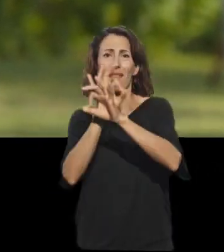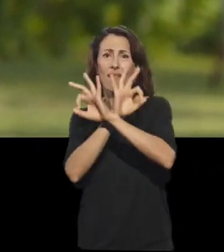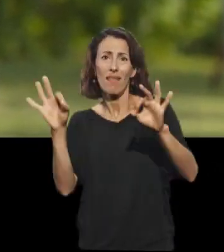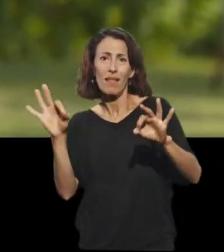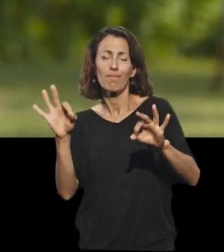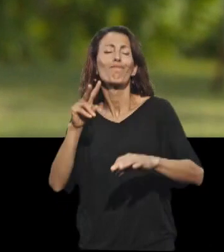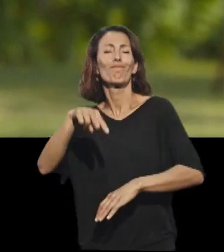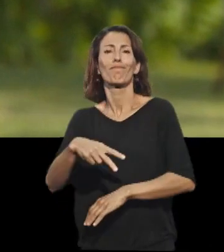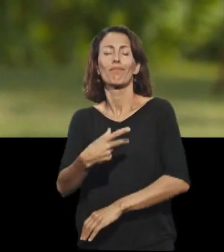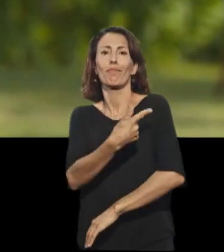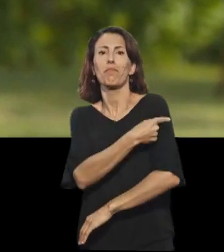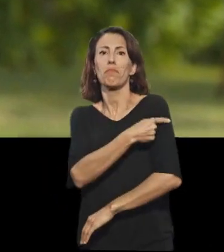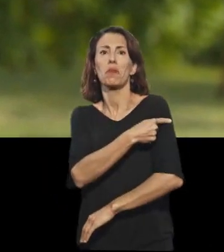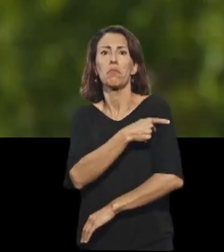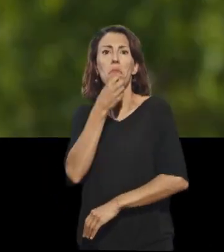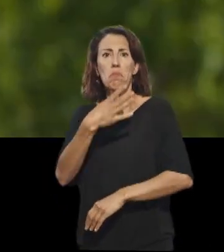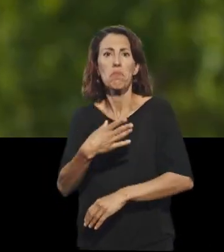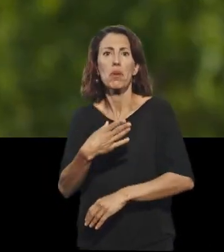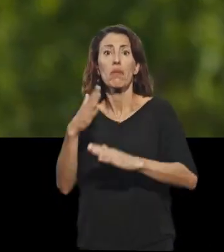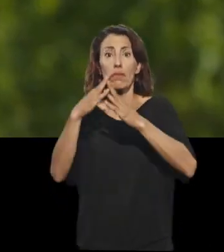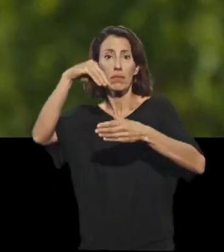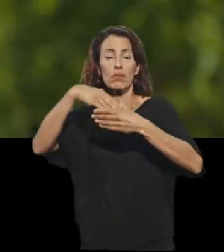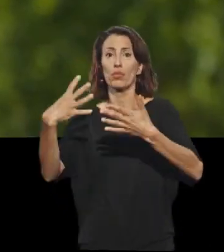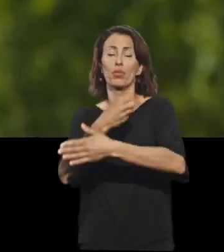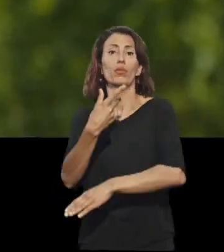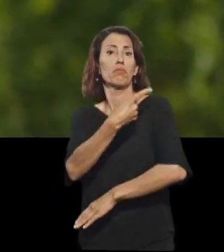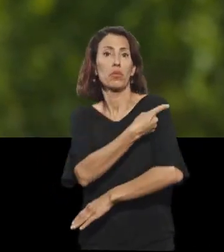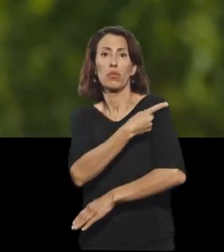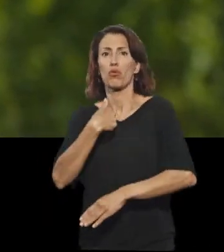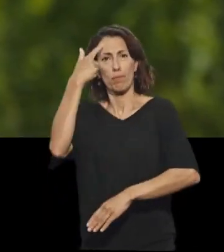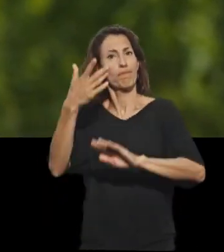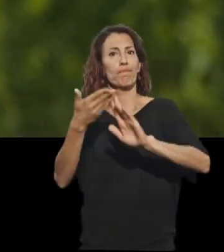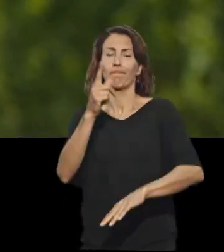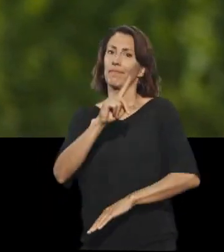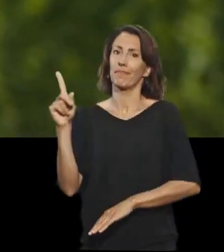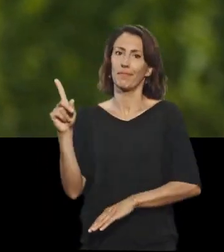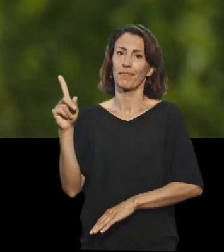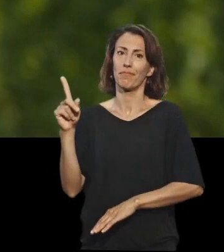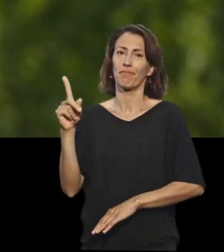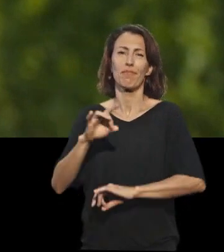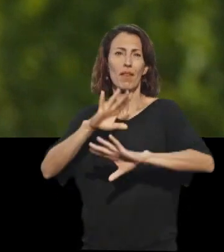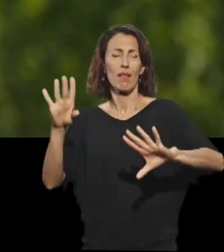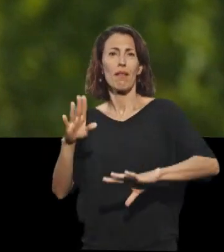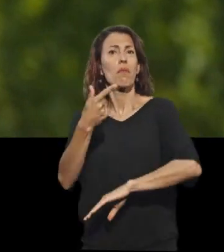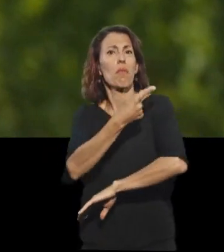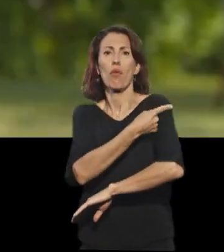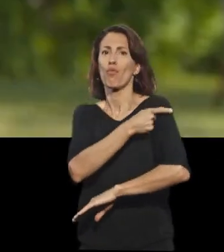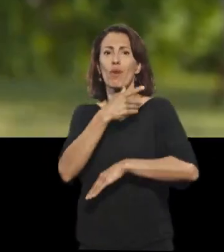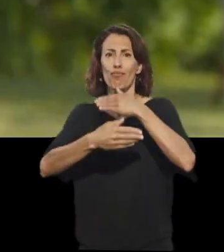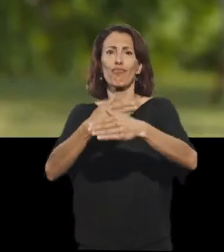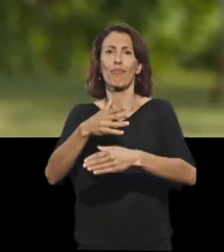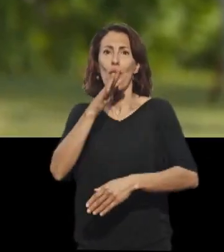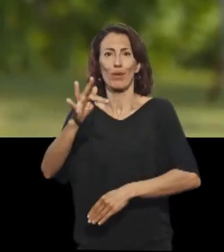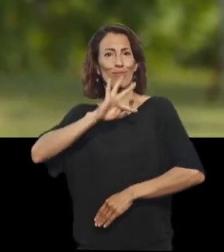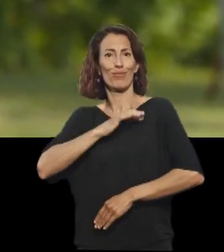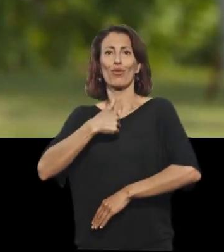La verdad, vacunarse ni tan mal. En casa están todos ya vacunados y yo no me la quiero jugar. Lo que está claro es que la vacuna funciona. Ahora nos